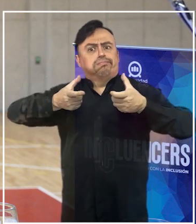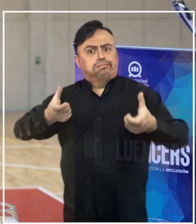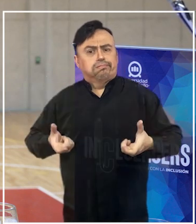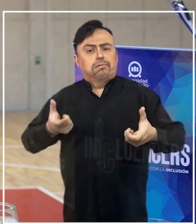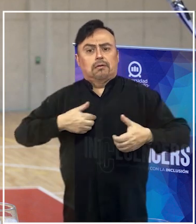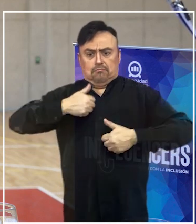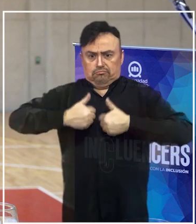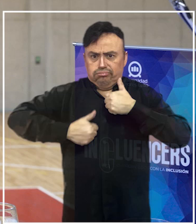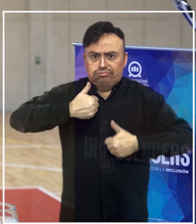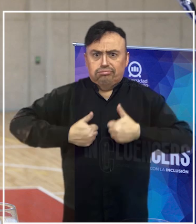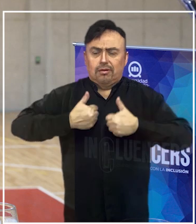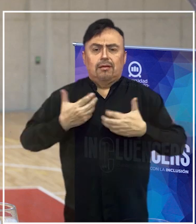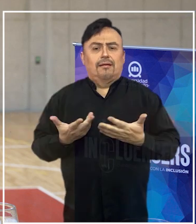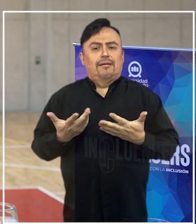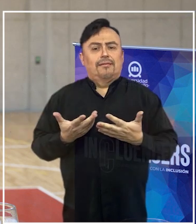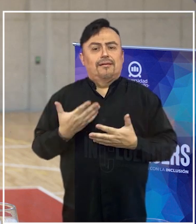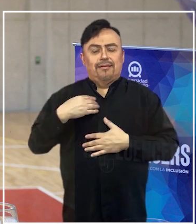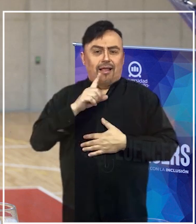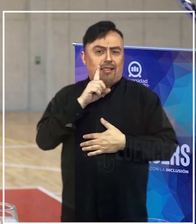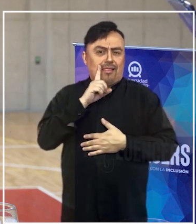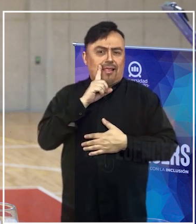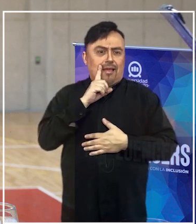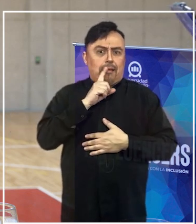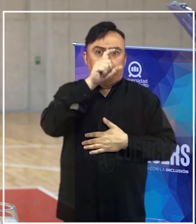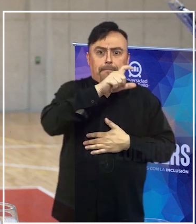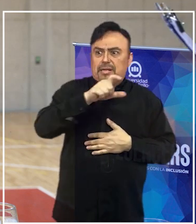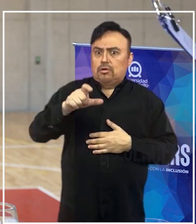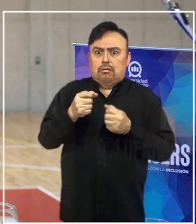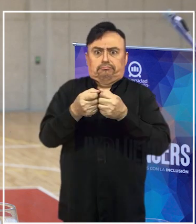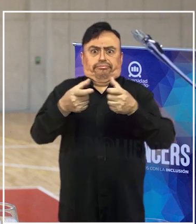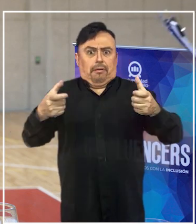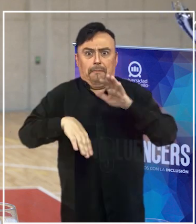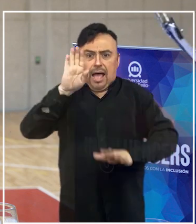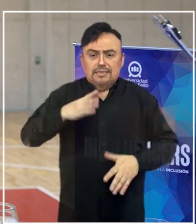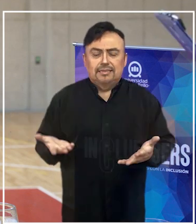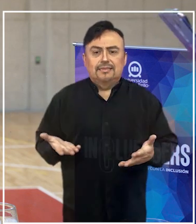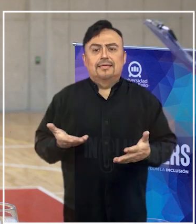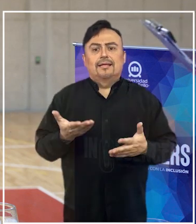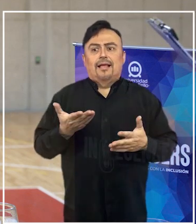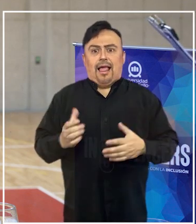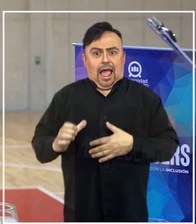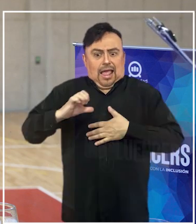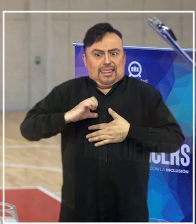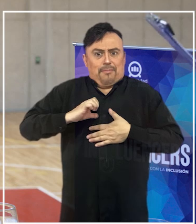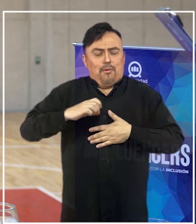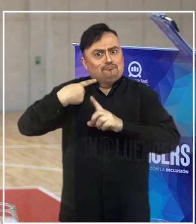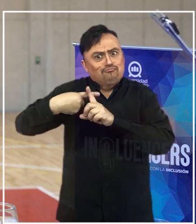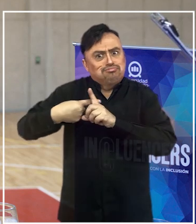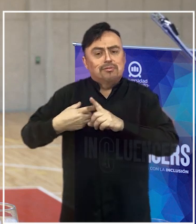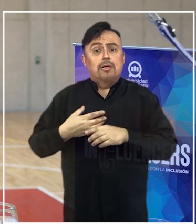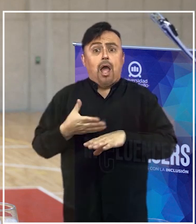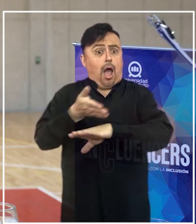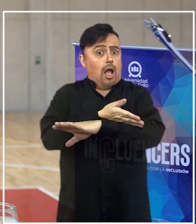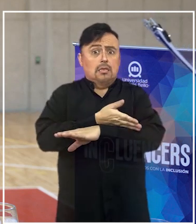competitividad, el tener más deportistas con un estímulo adicional, muchos de ellos